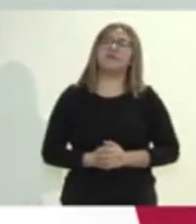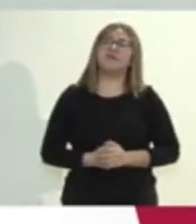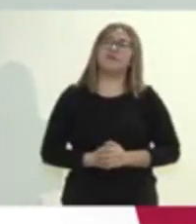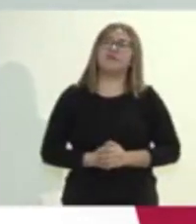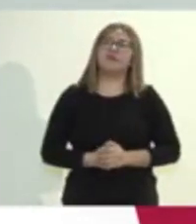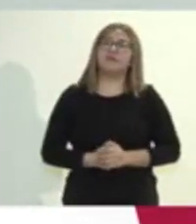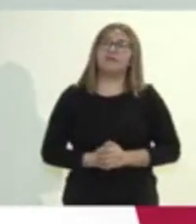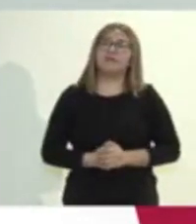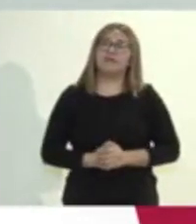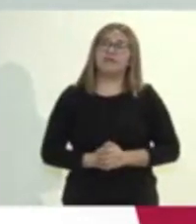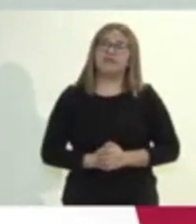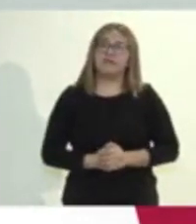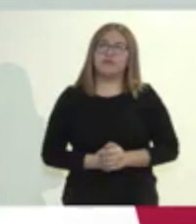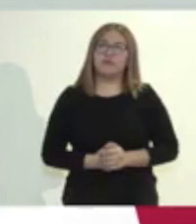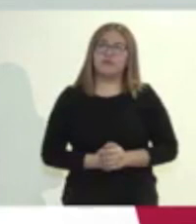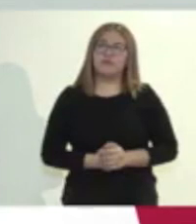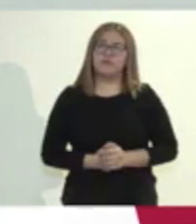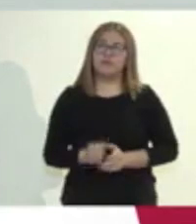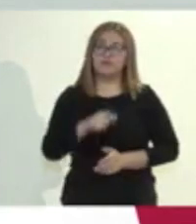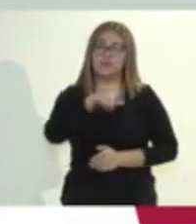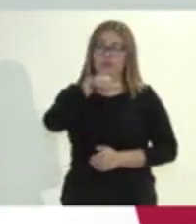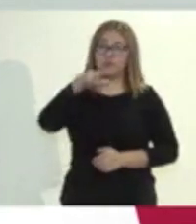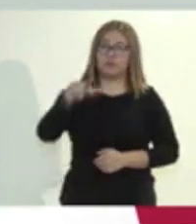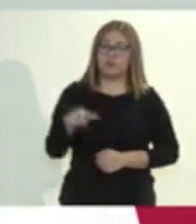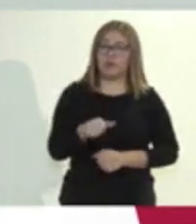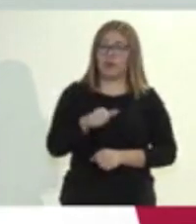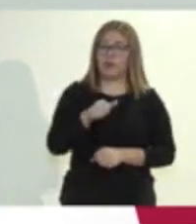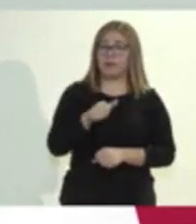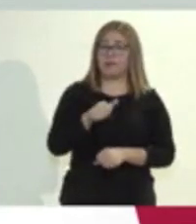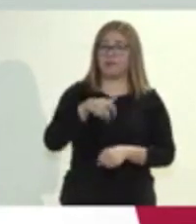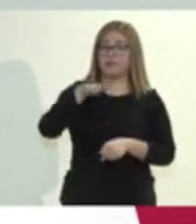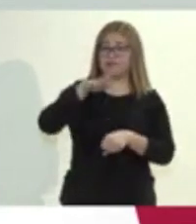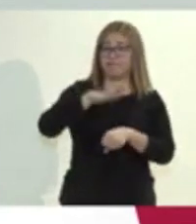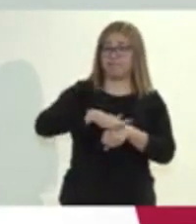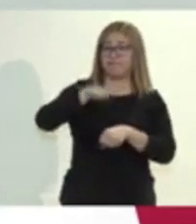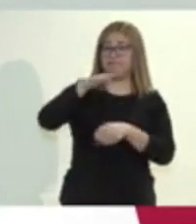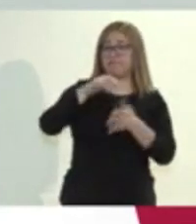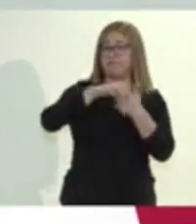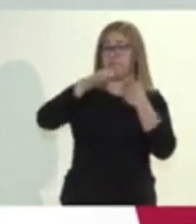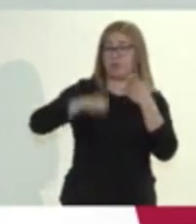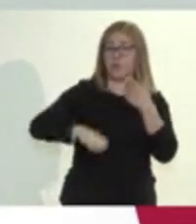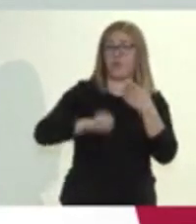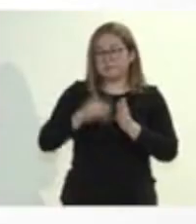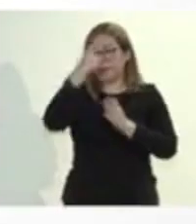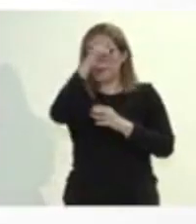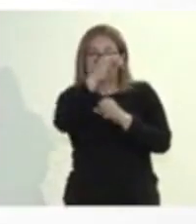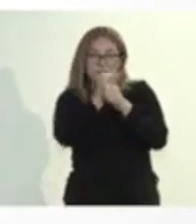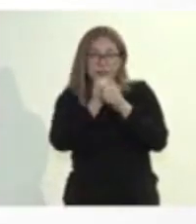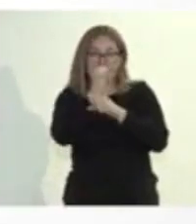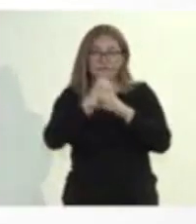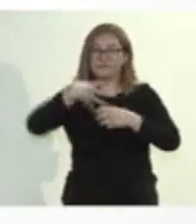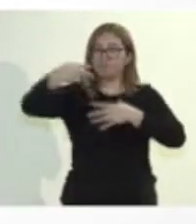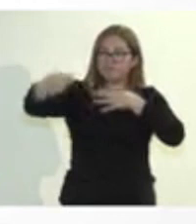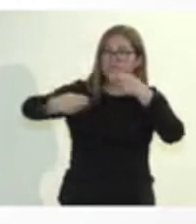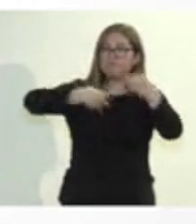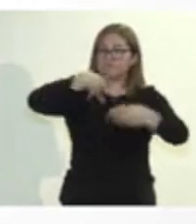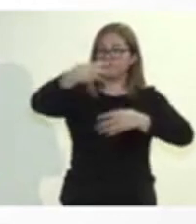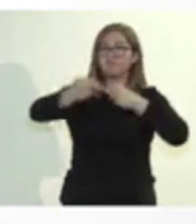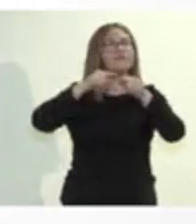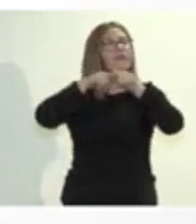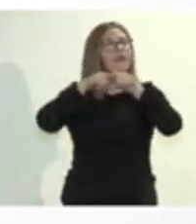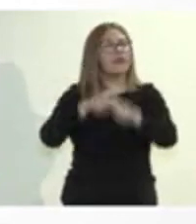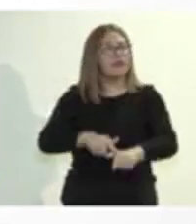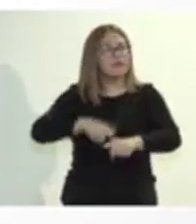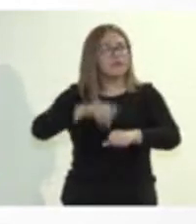el estado potosino se podrían incrementar los casos de manera exponencial y extenderse por más municipios. En ese sentido,